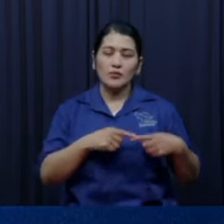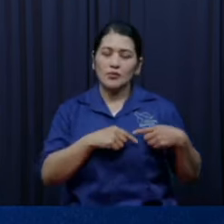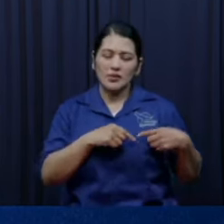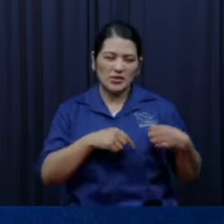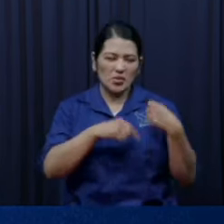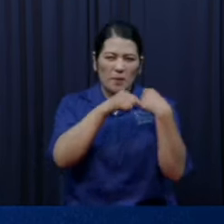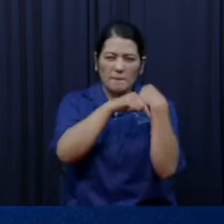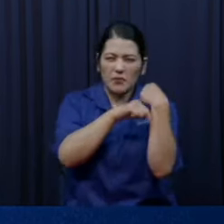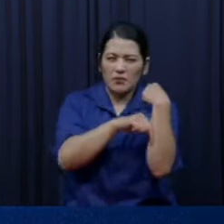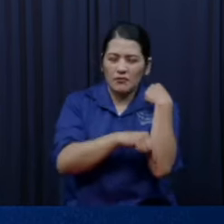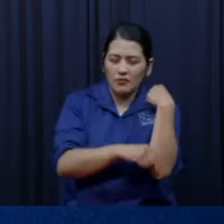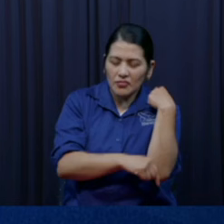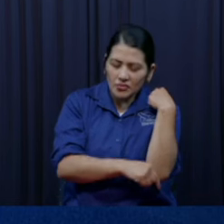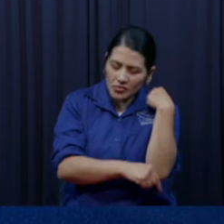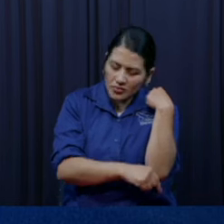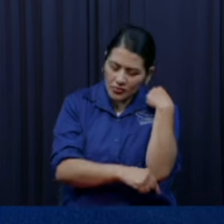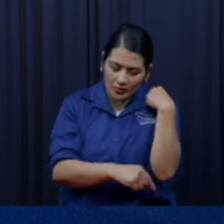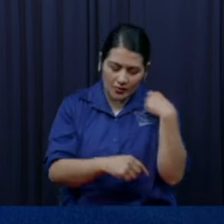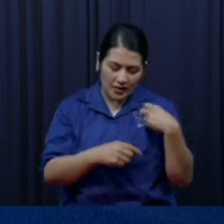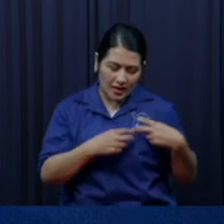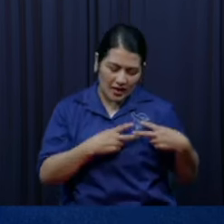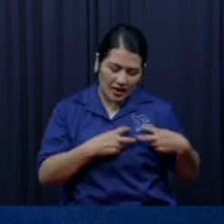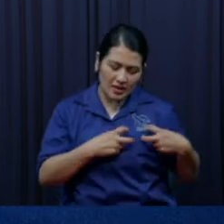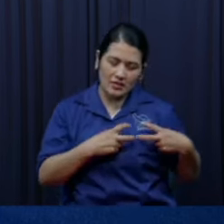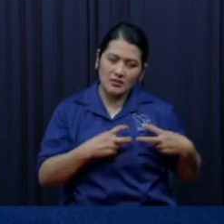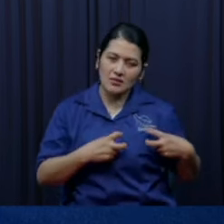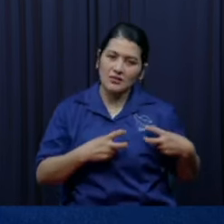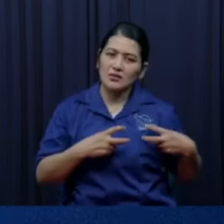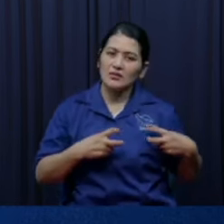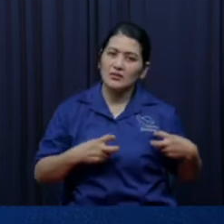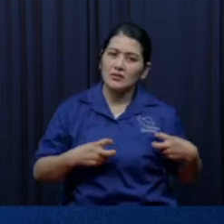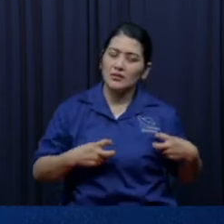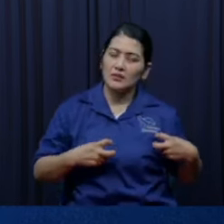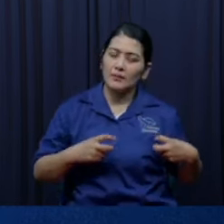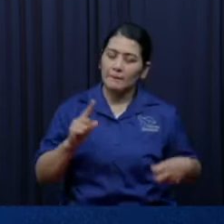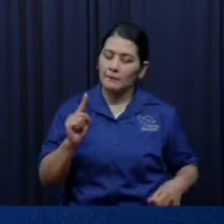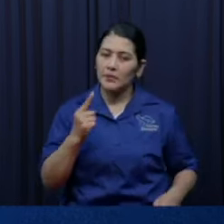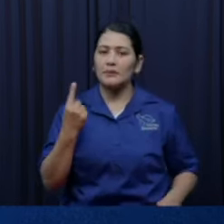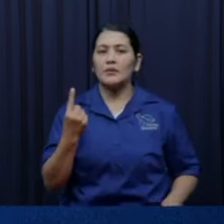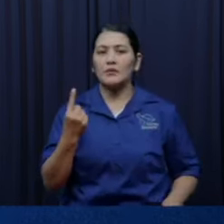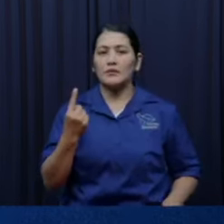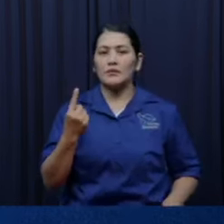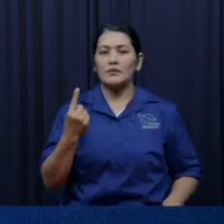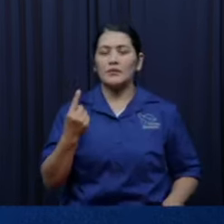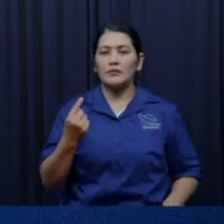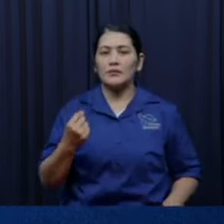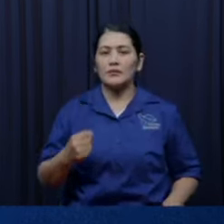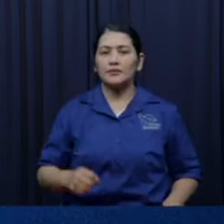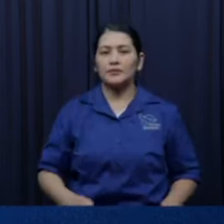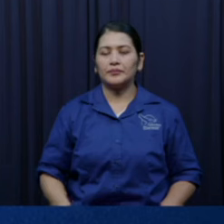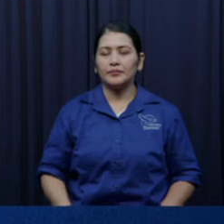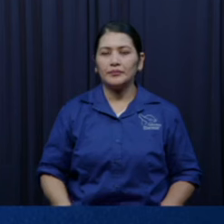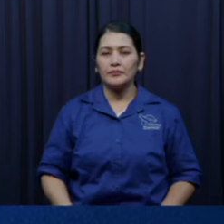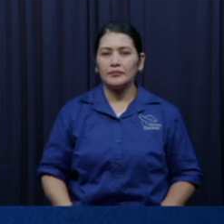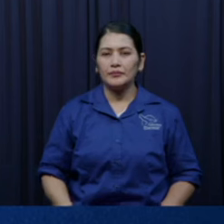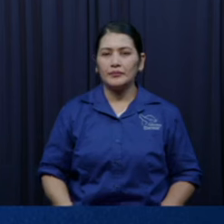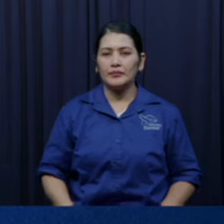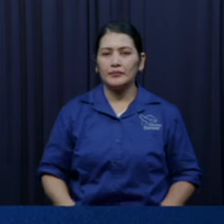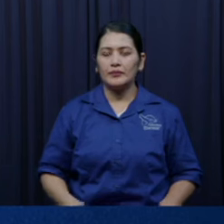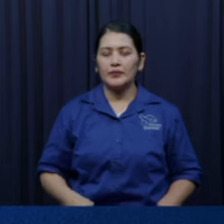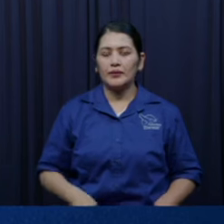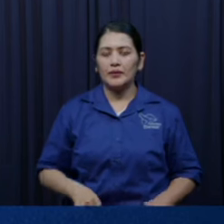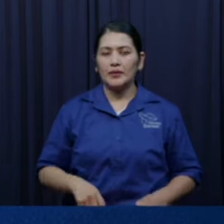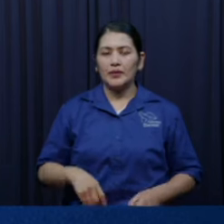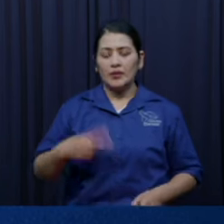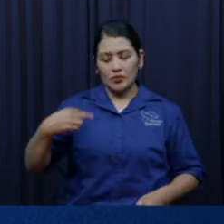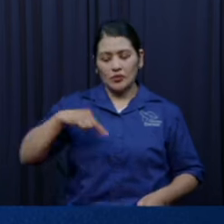tengo que, ahora junto conmigo, con la unción del Espíritu Santo, tenemos que conquistar desde adentro el